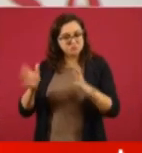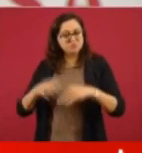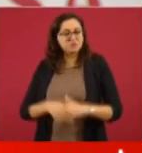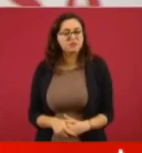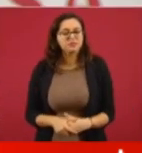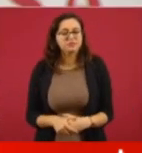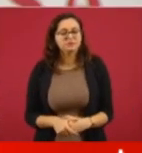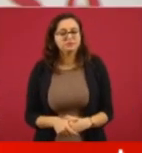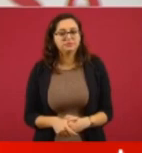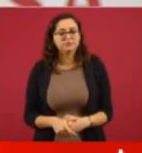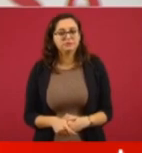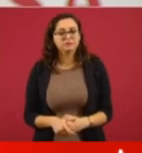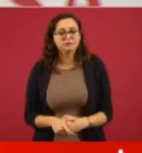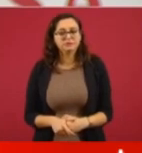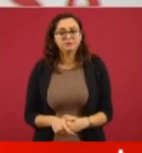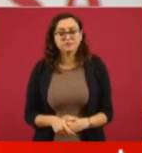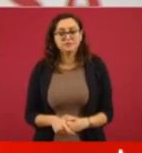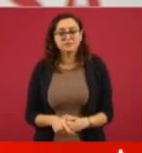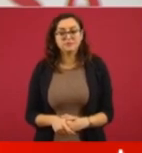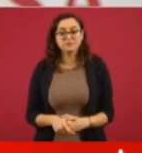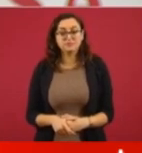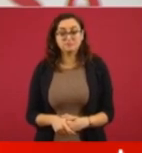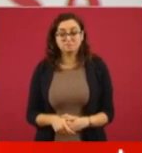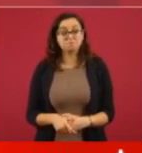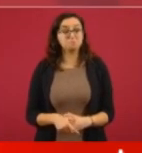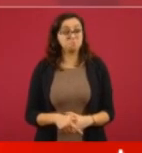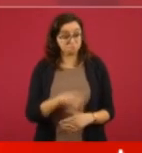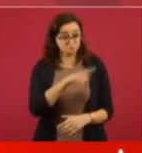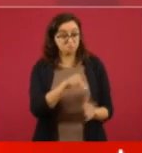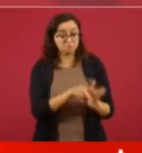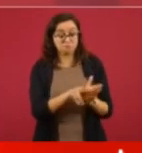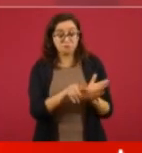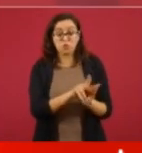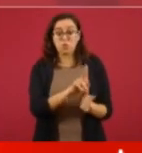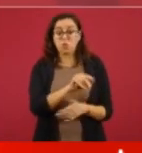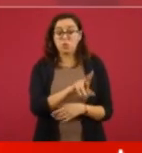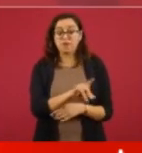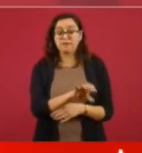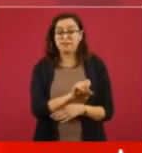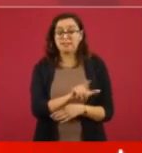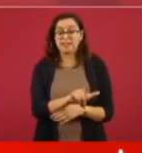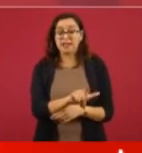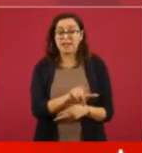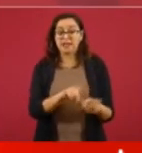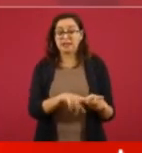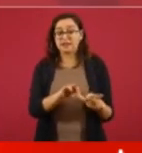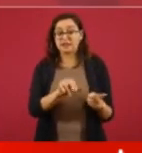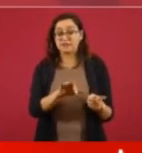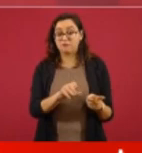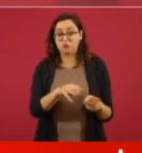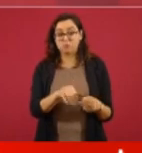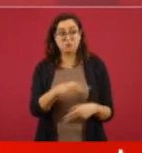el Universal y el Reforma y todos estos medios conservadores.